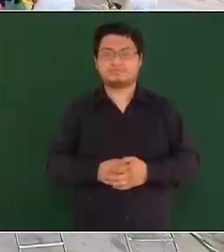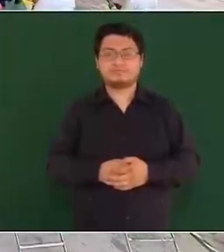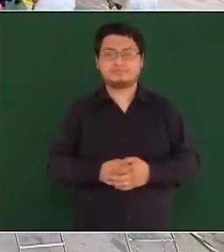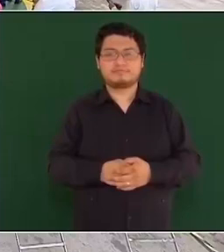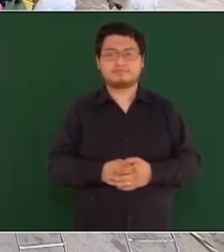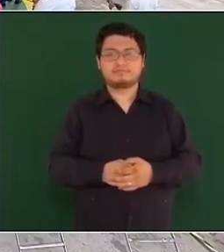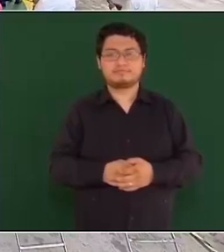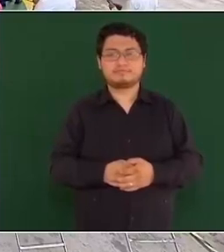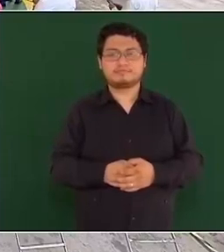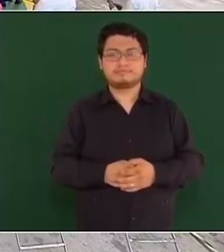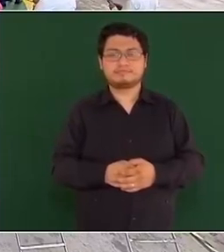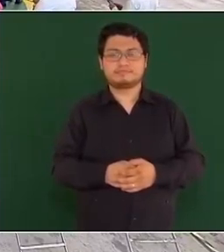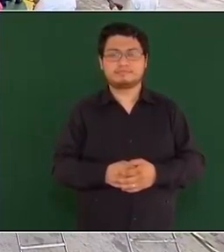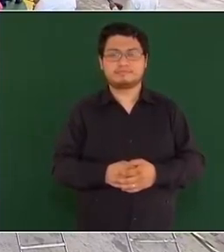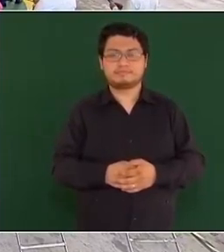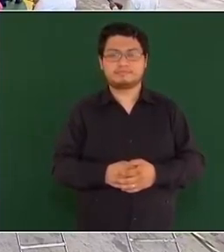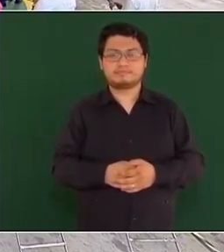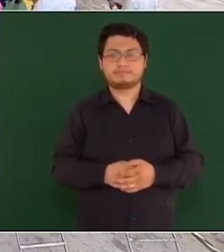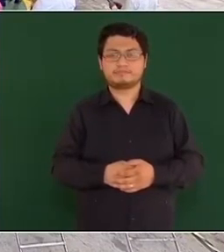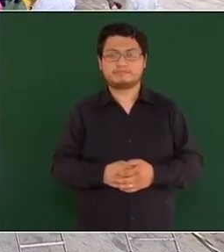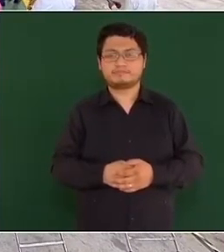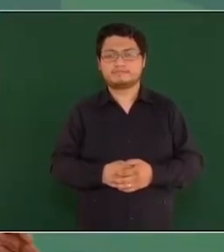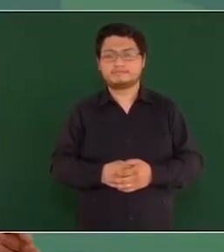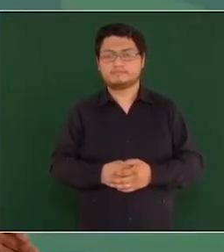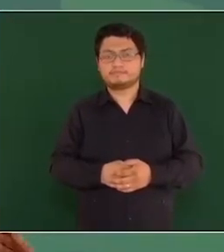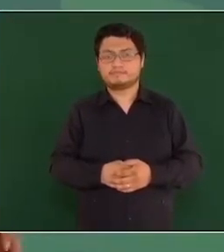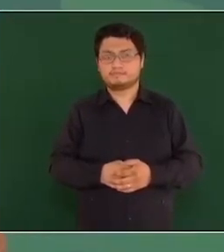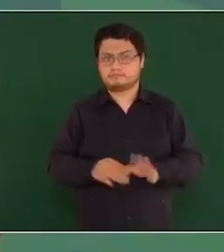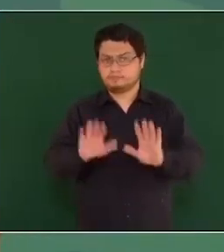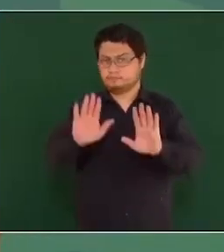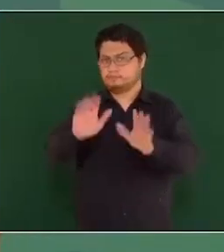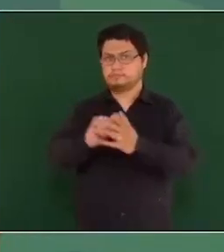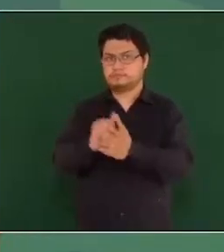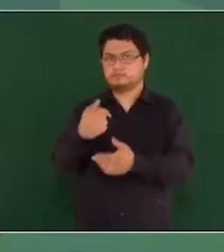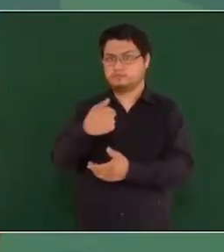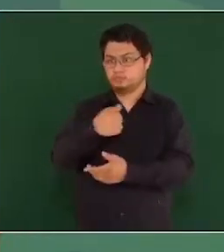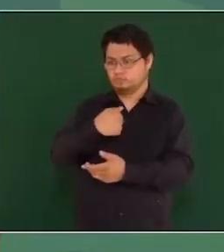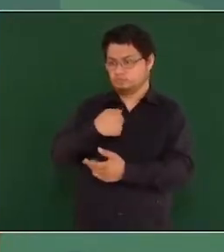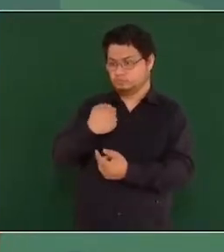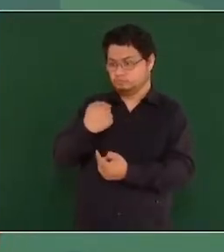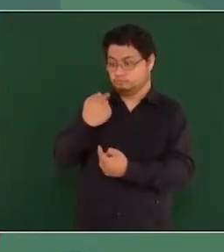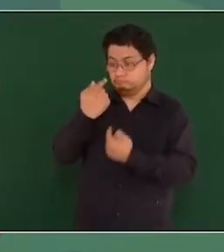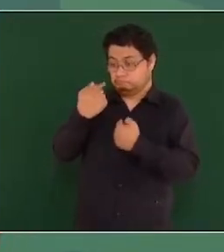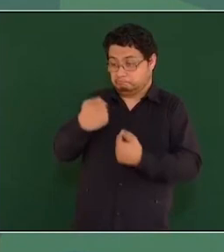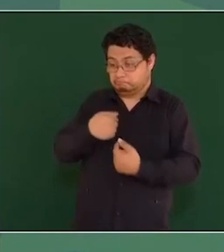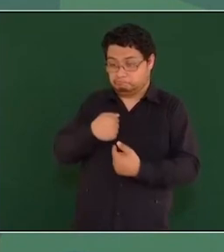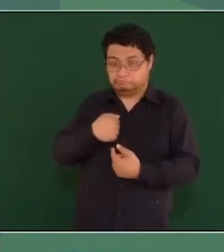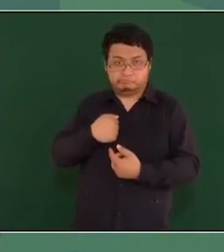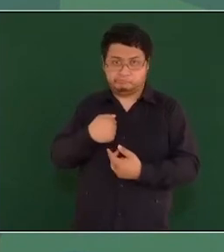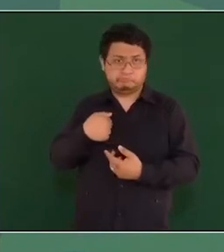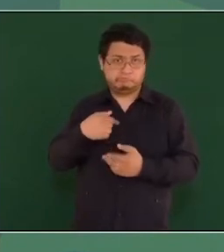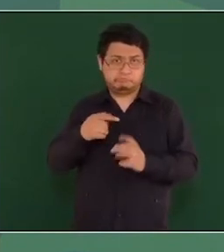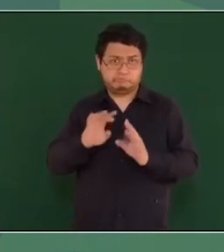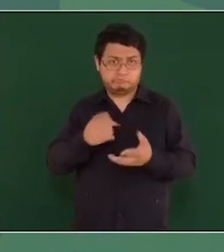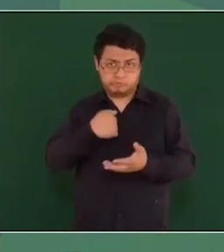¿Está viendo que votaron en contra de su reforma? Pues yo no creo que se deba de